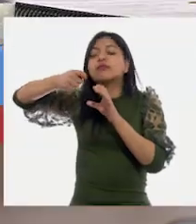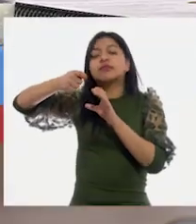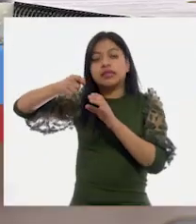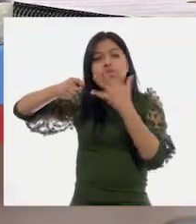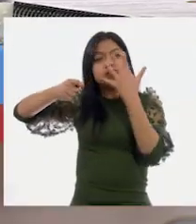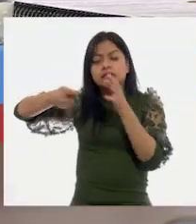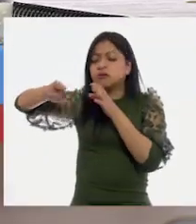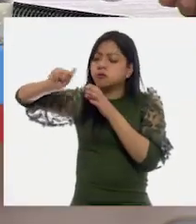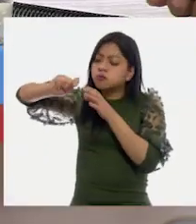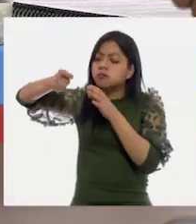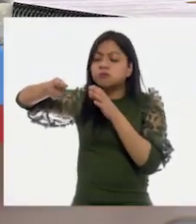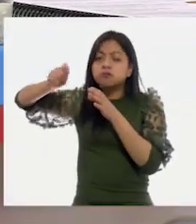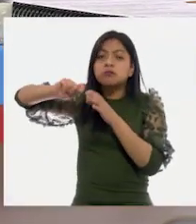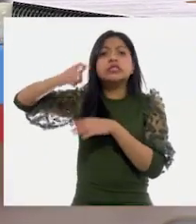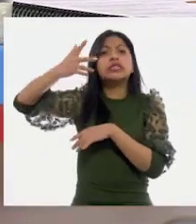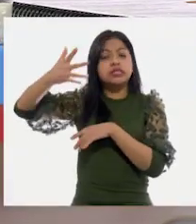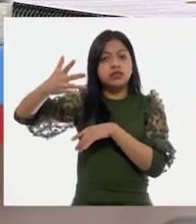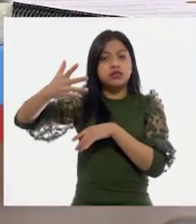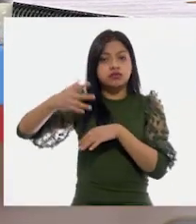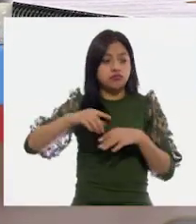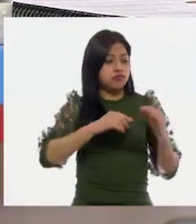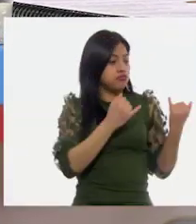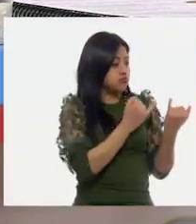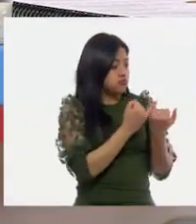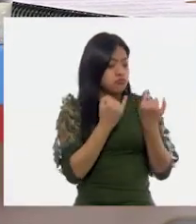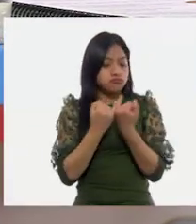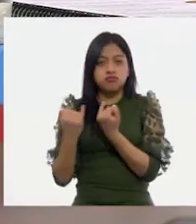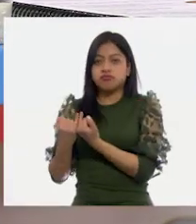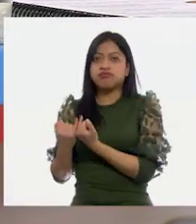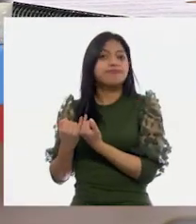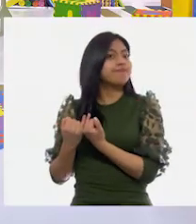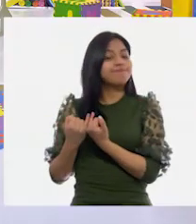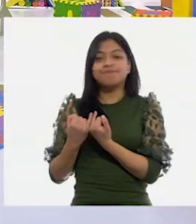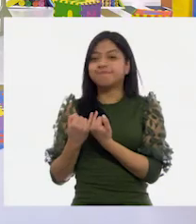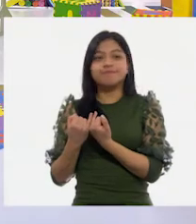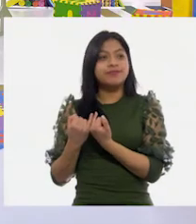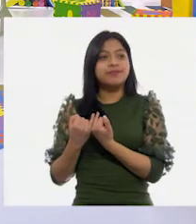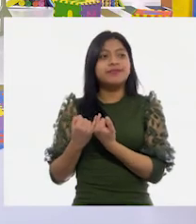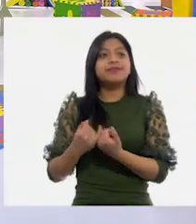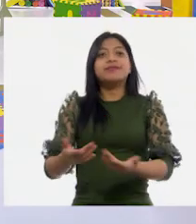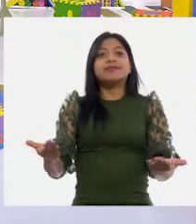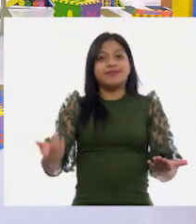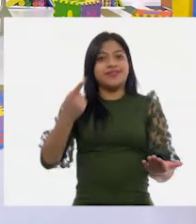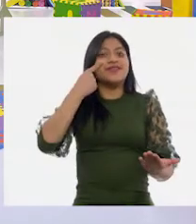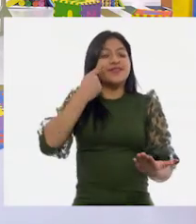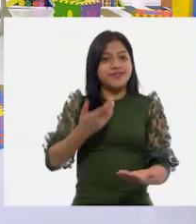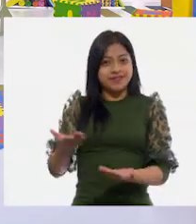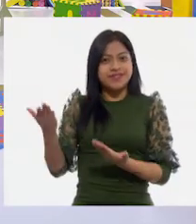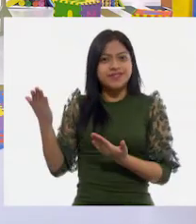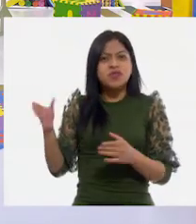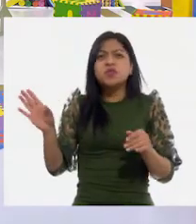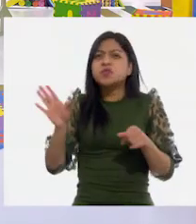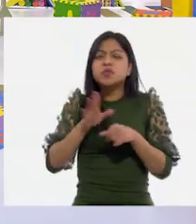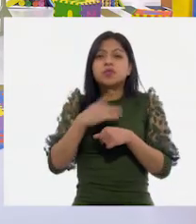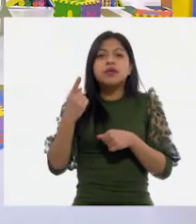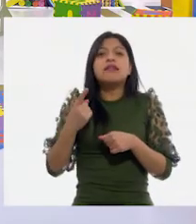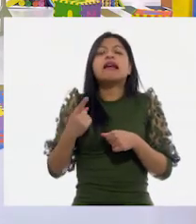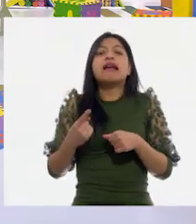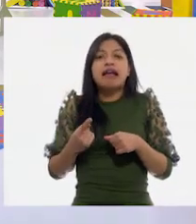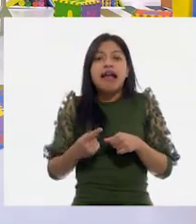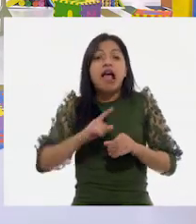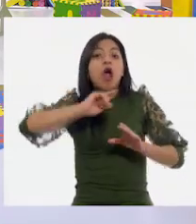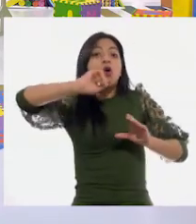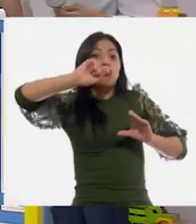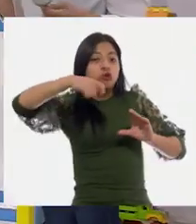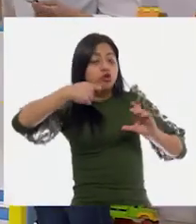vacié cinco cucharas en este vaso, pero... ¡Ah! ¿Ya se dieron cuenta de qué es lo que está pasando, niñas y niños?